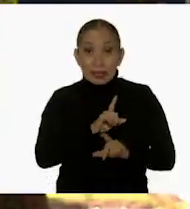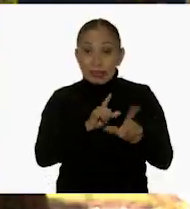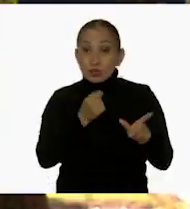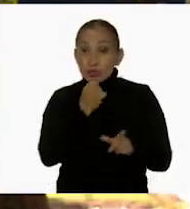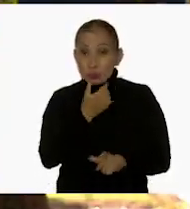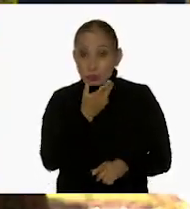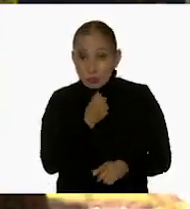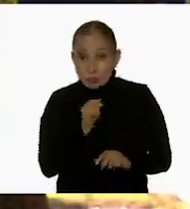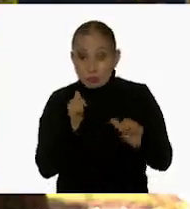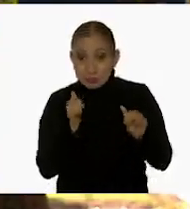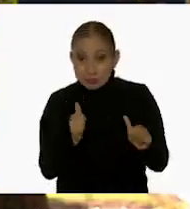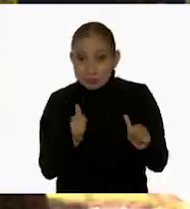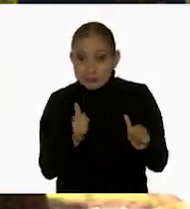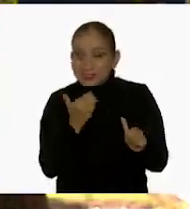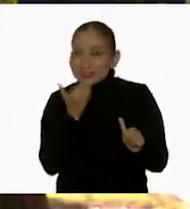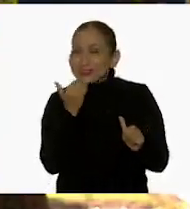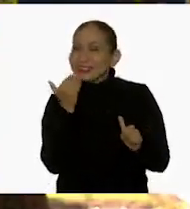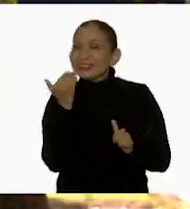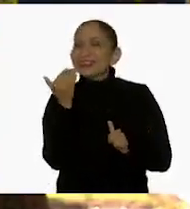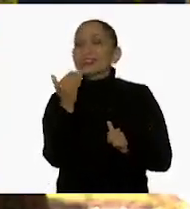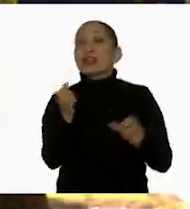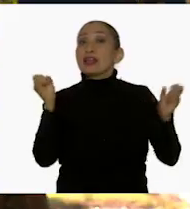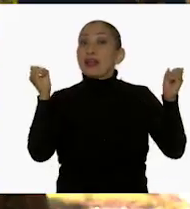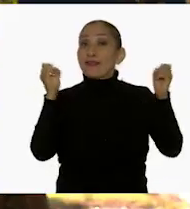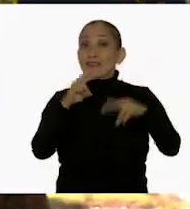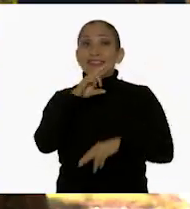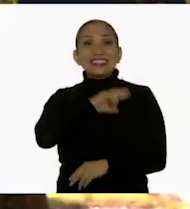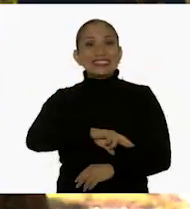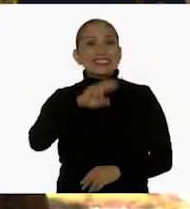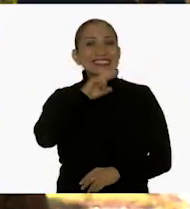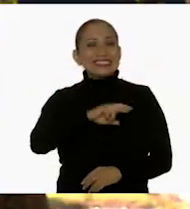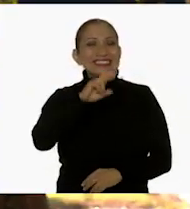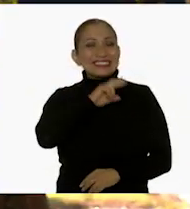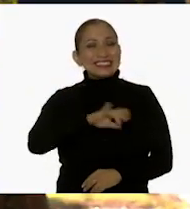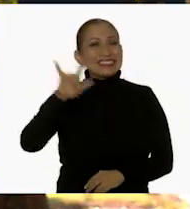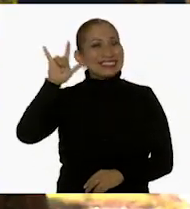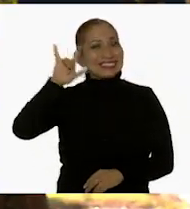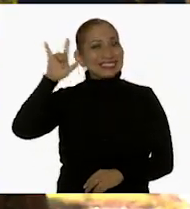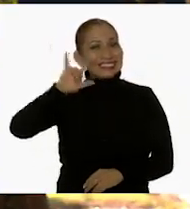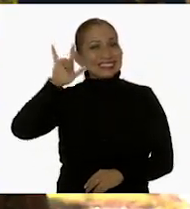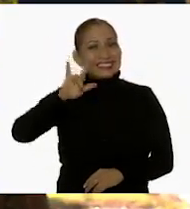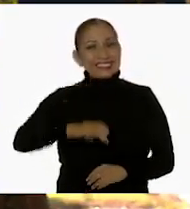¿Listas? ¿Listos? ¡Muy bien! ¡Nos vemos pronto!